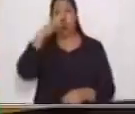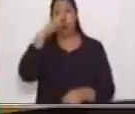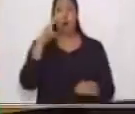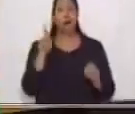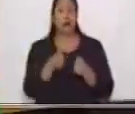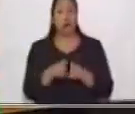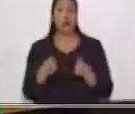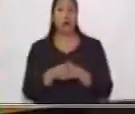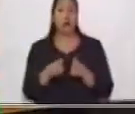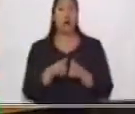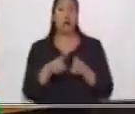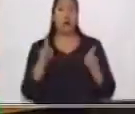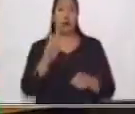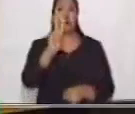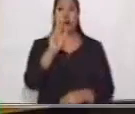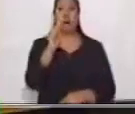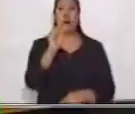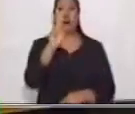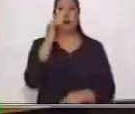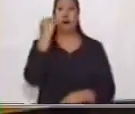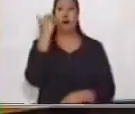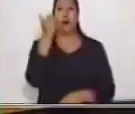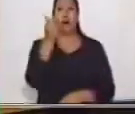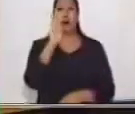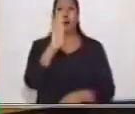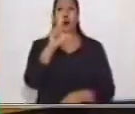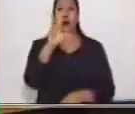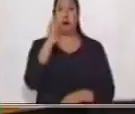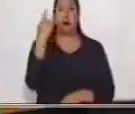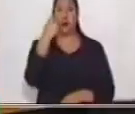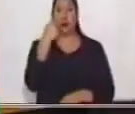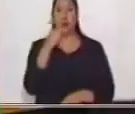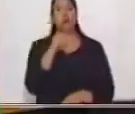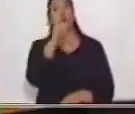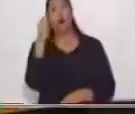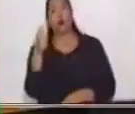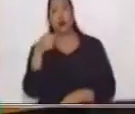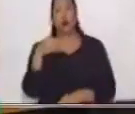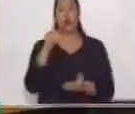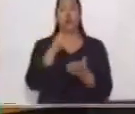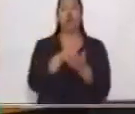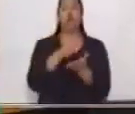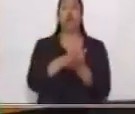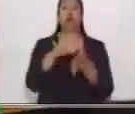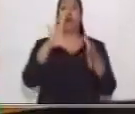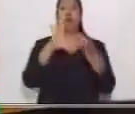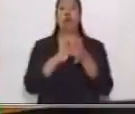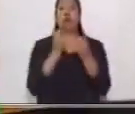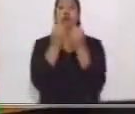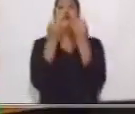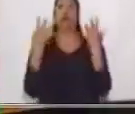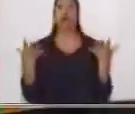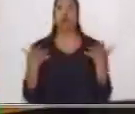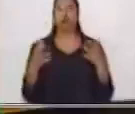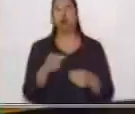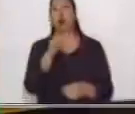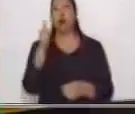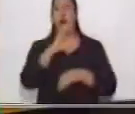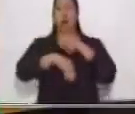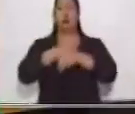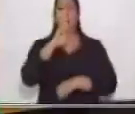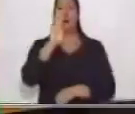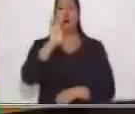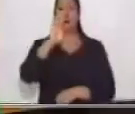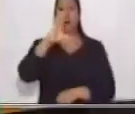atributos o las variables, las marcas del conteo y la frecuencia. El título. En este caso de nuestra